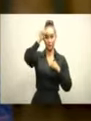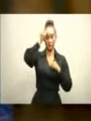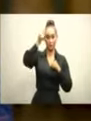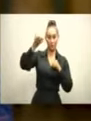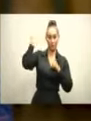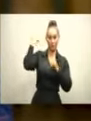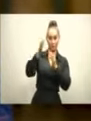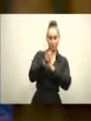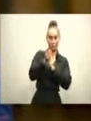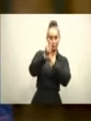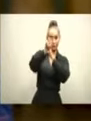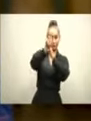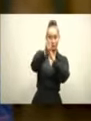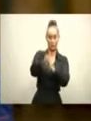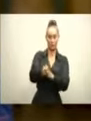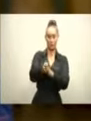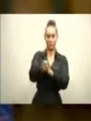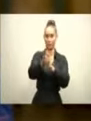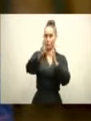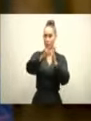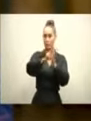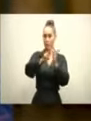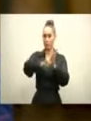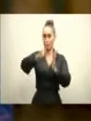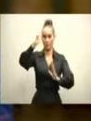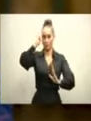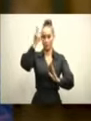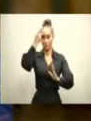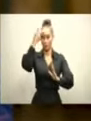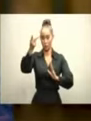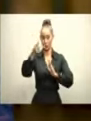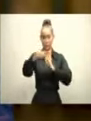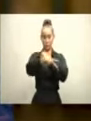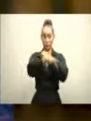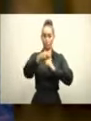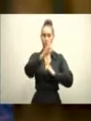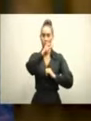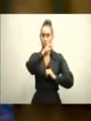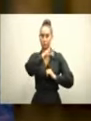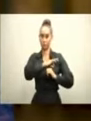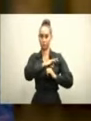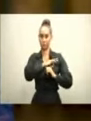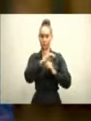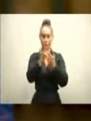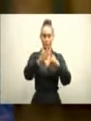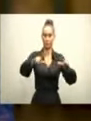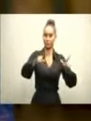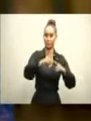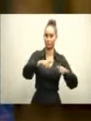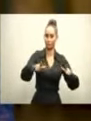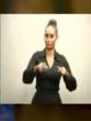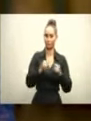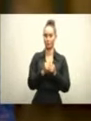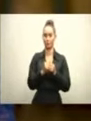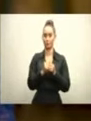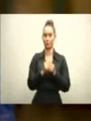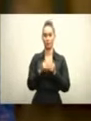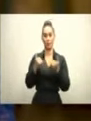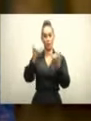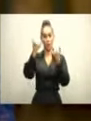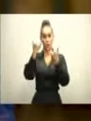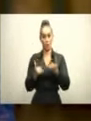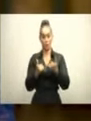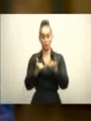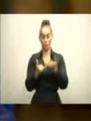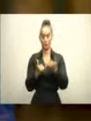PLD instauró un régimen político dedicado a la corrupción y a la impunidad. Esta es la fecha en la que aún no completamos la real